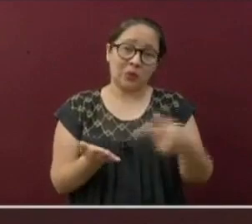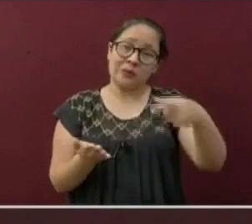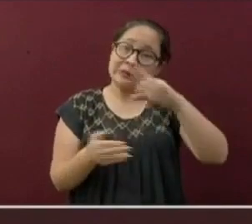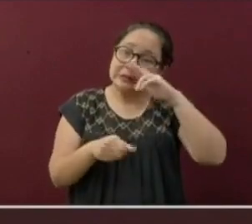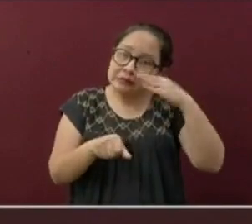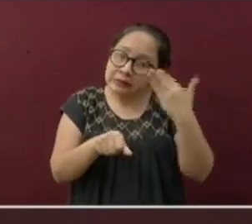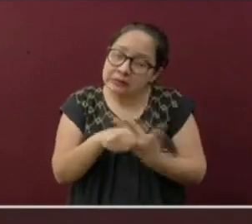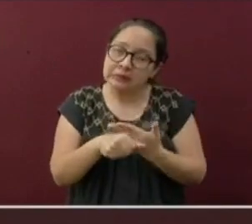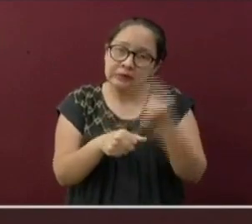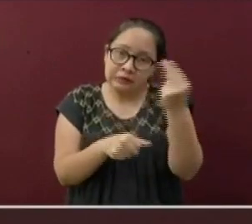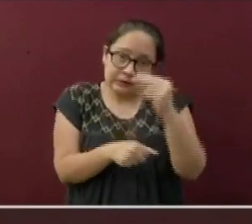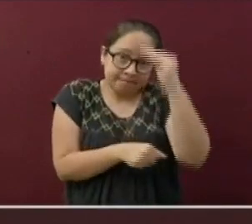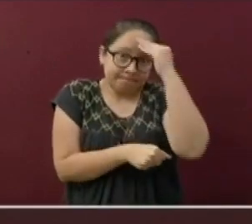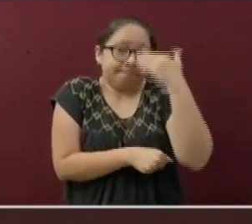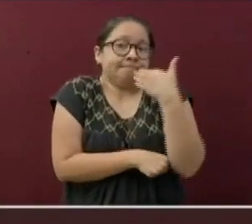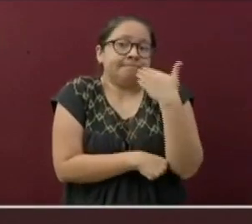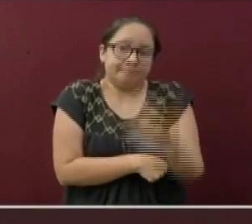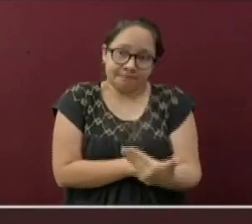irresponsabilidad.